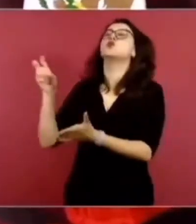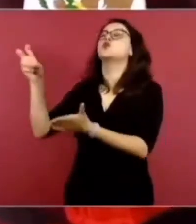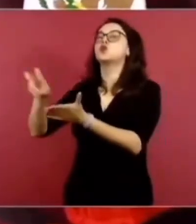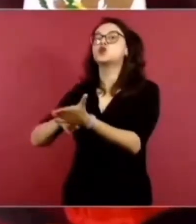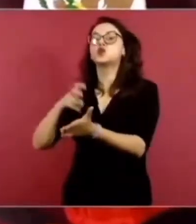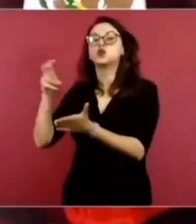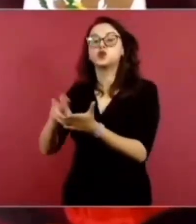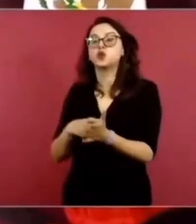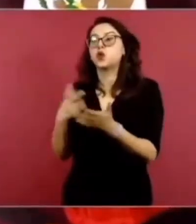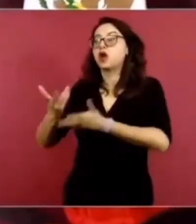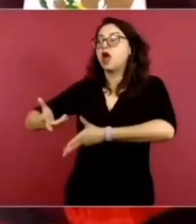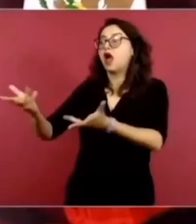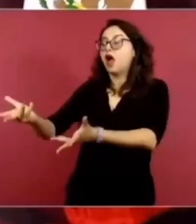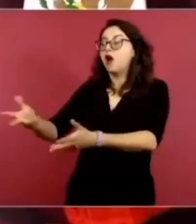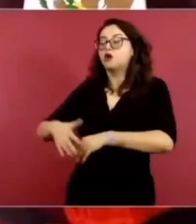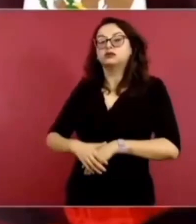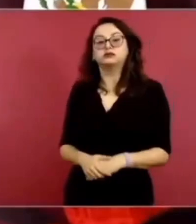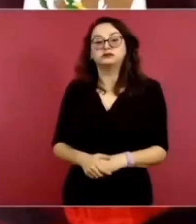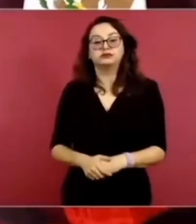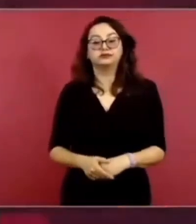pues que nos ayude el pueblo